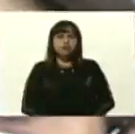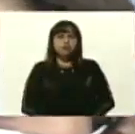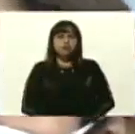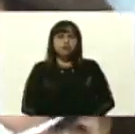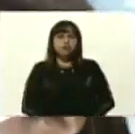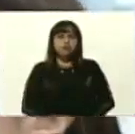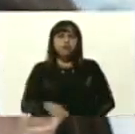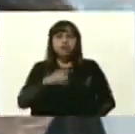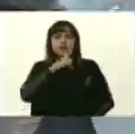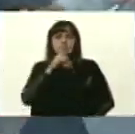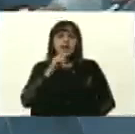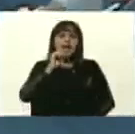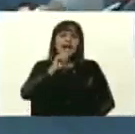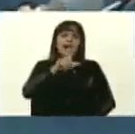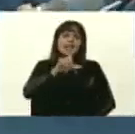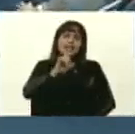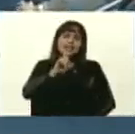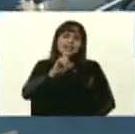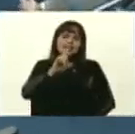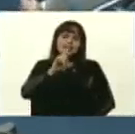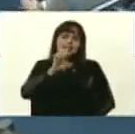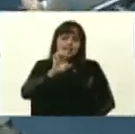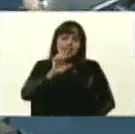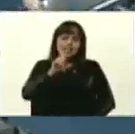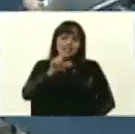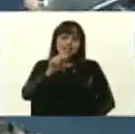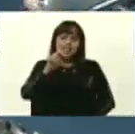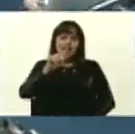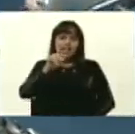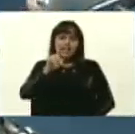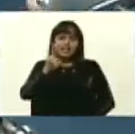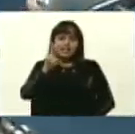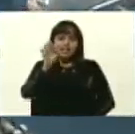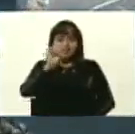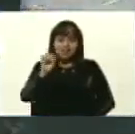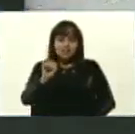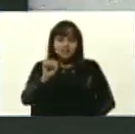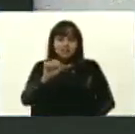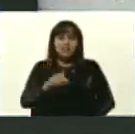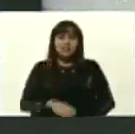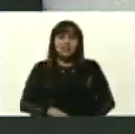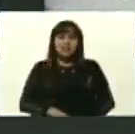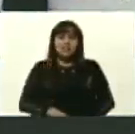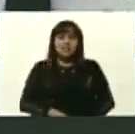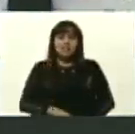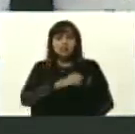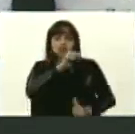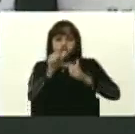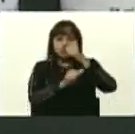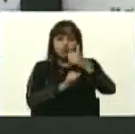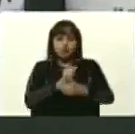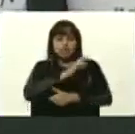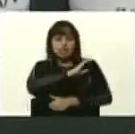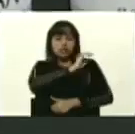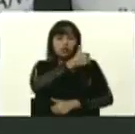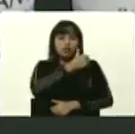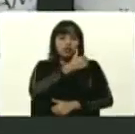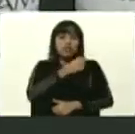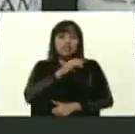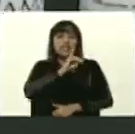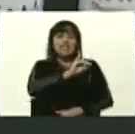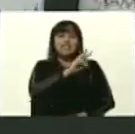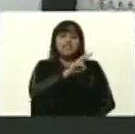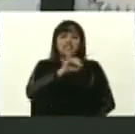Alexander, subdirector del Instituto Venezolano de Investigaciones Científicas, el IBI. Él nos trae